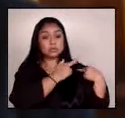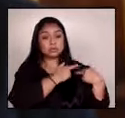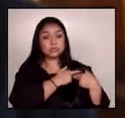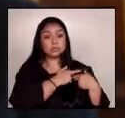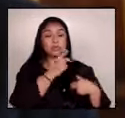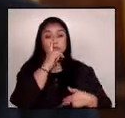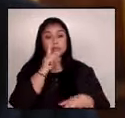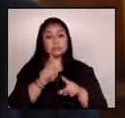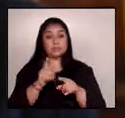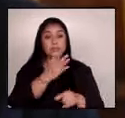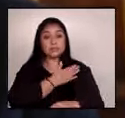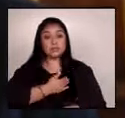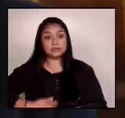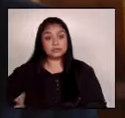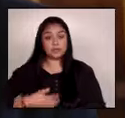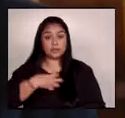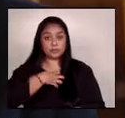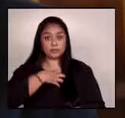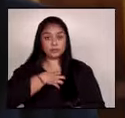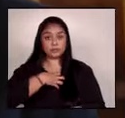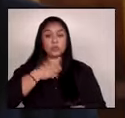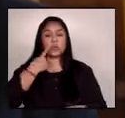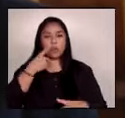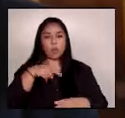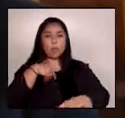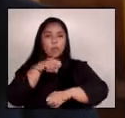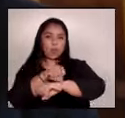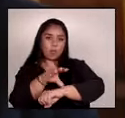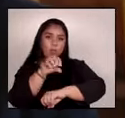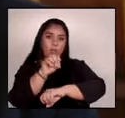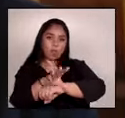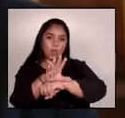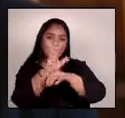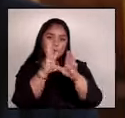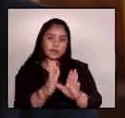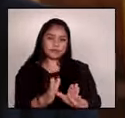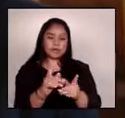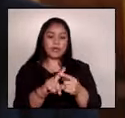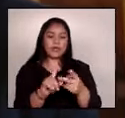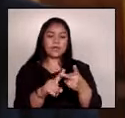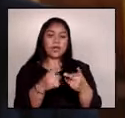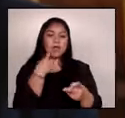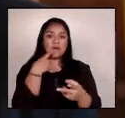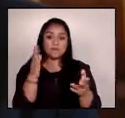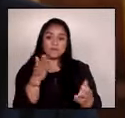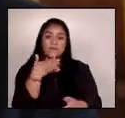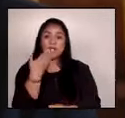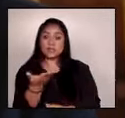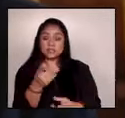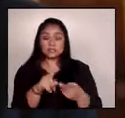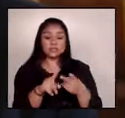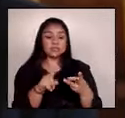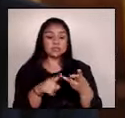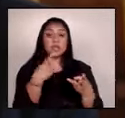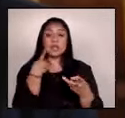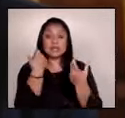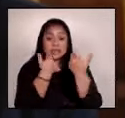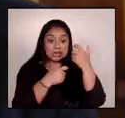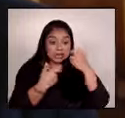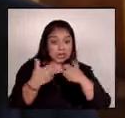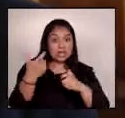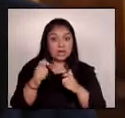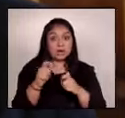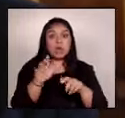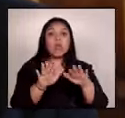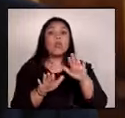del Estado como actor que orienta, facilita y crea condiciones para que